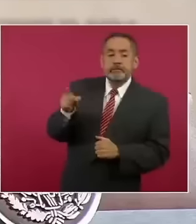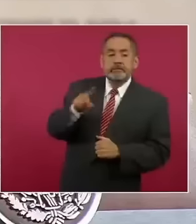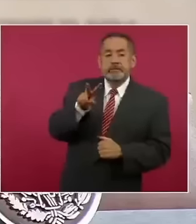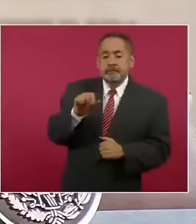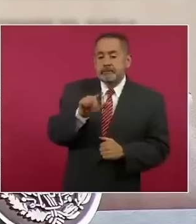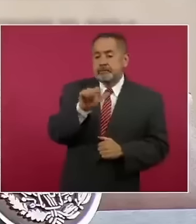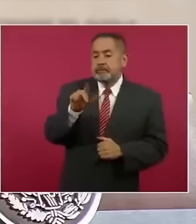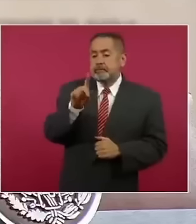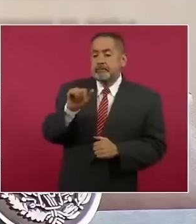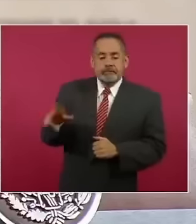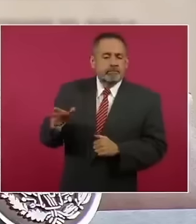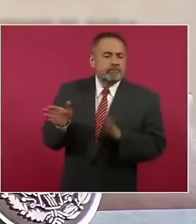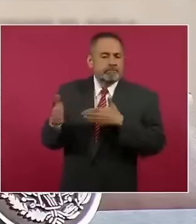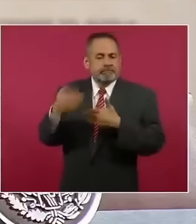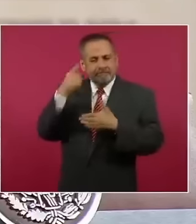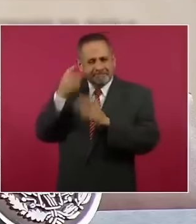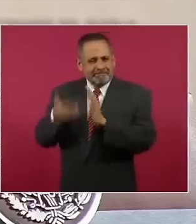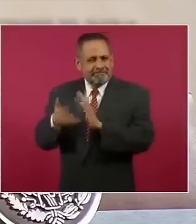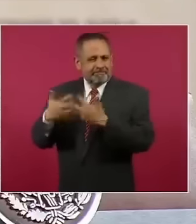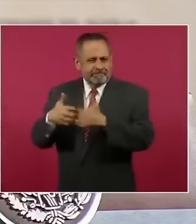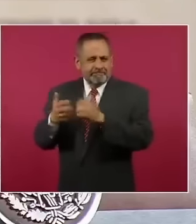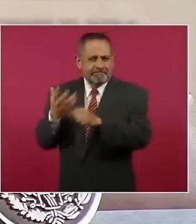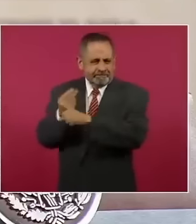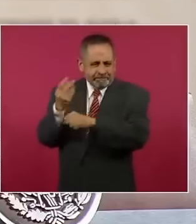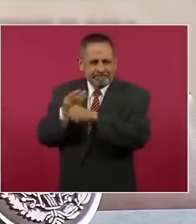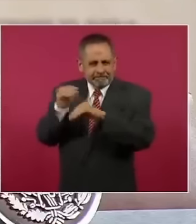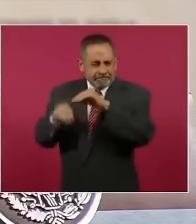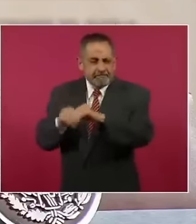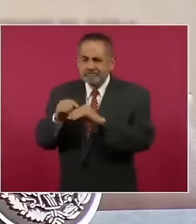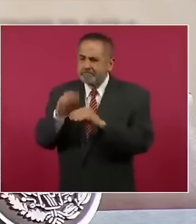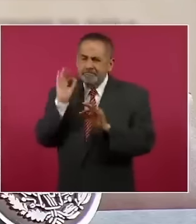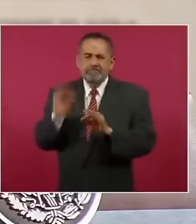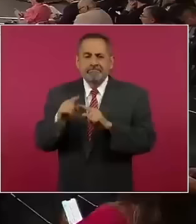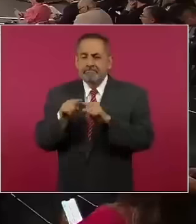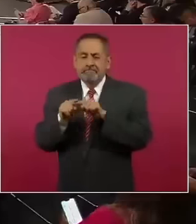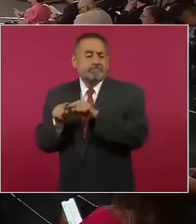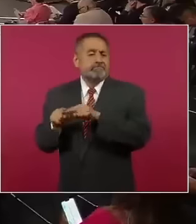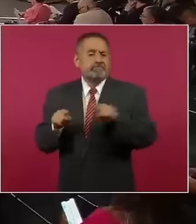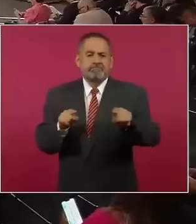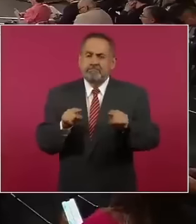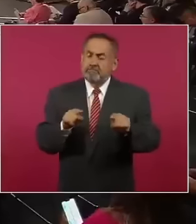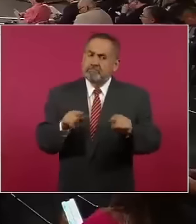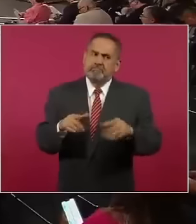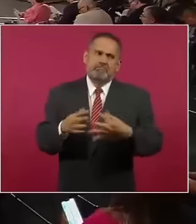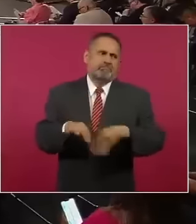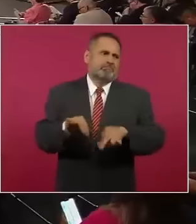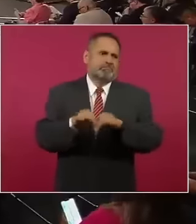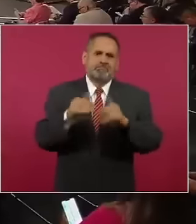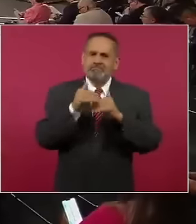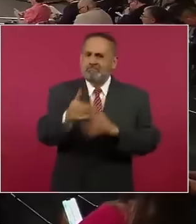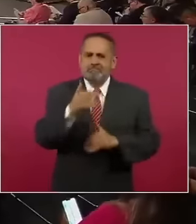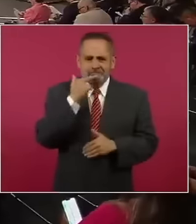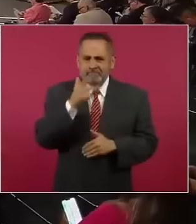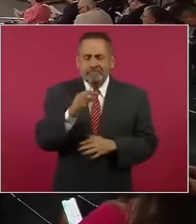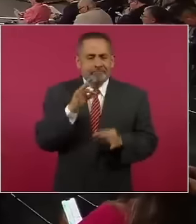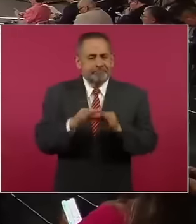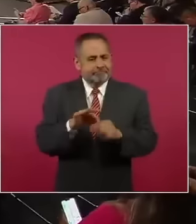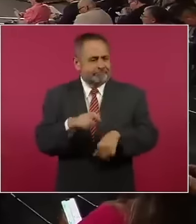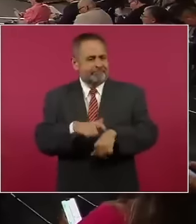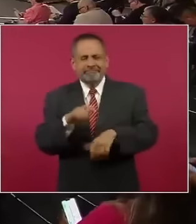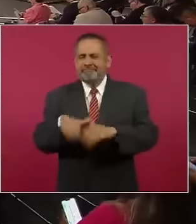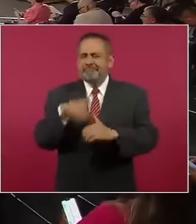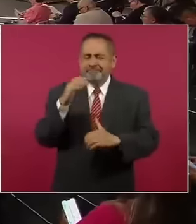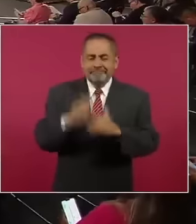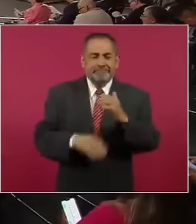la más avanzada, pero como pueden ver, desde Valladolid hasta Cancún tenemos unos grados de avance importantes para terminar a tiempo.